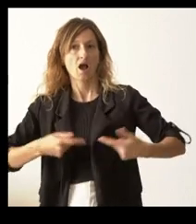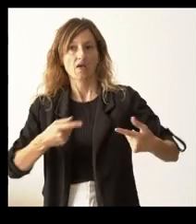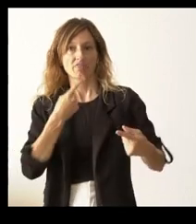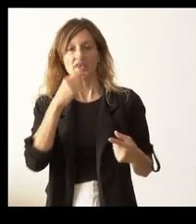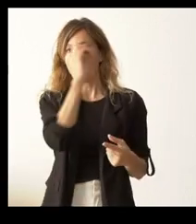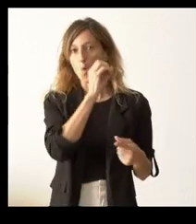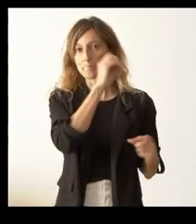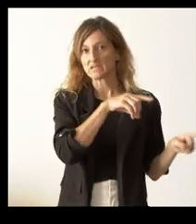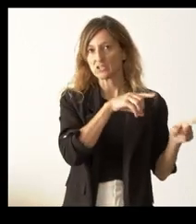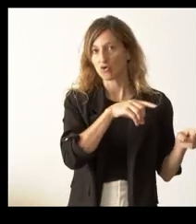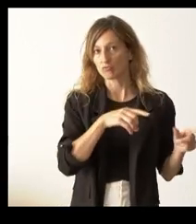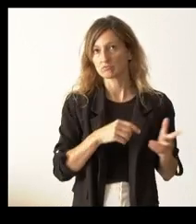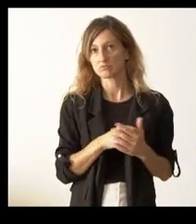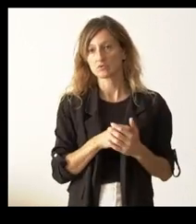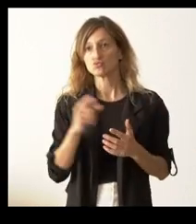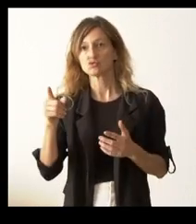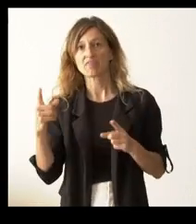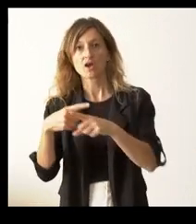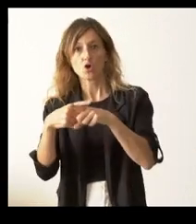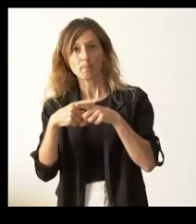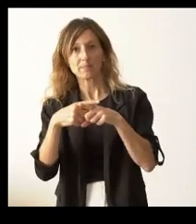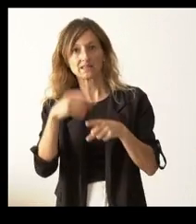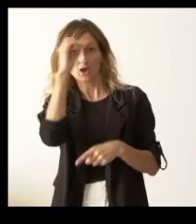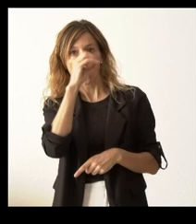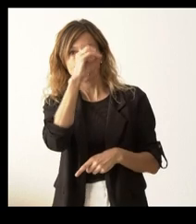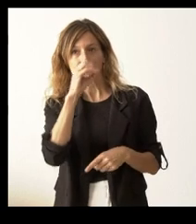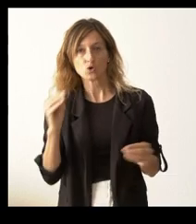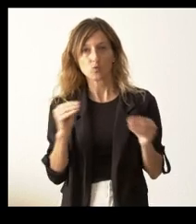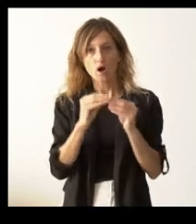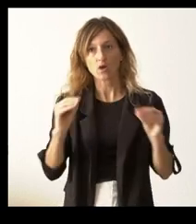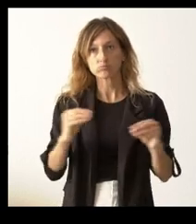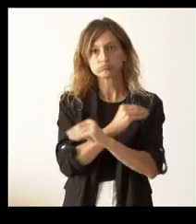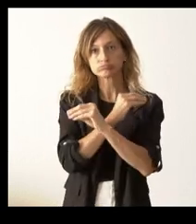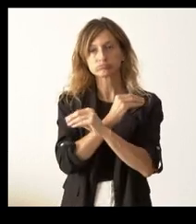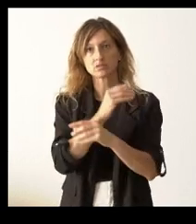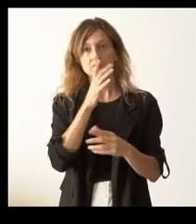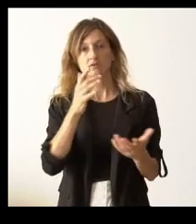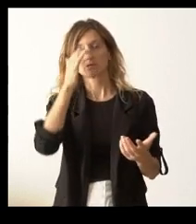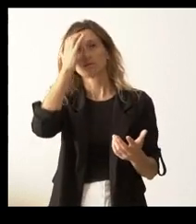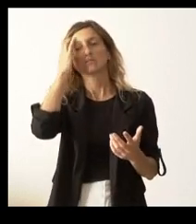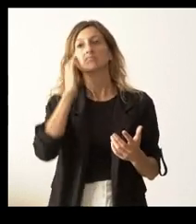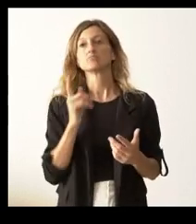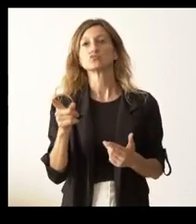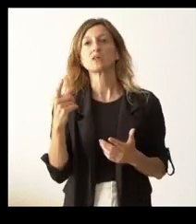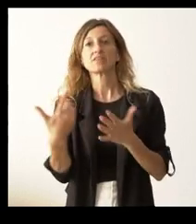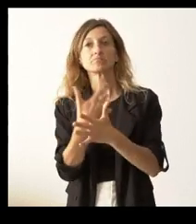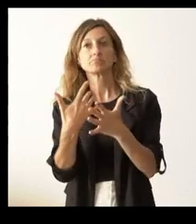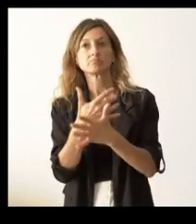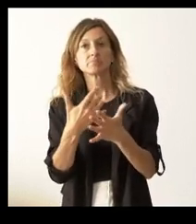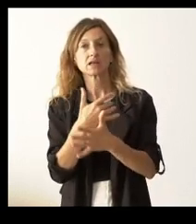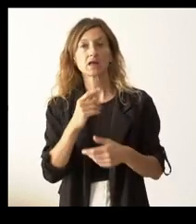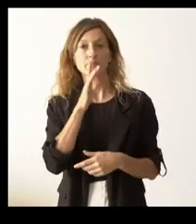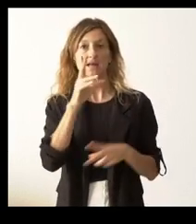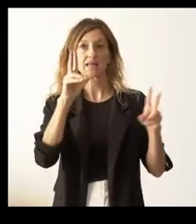No sé si supone que no comparten esas declaraciones o que se sacaron de contexto en su momento, si tiene una explicación para